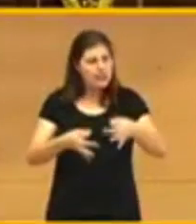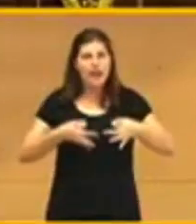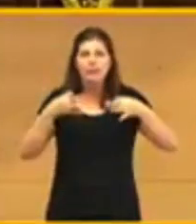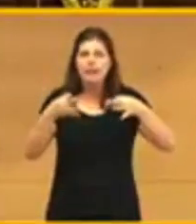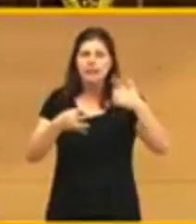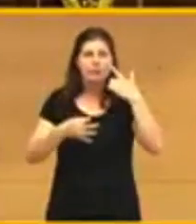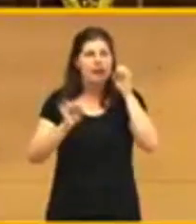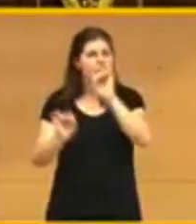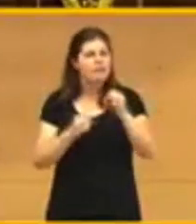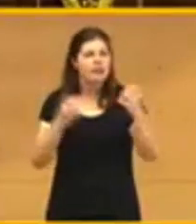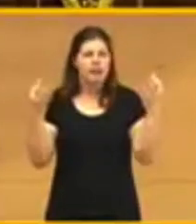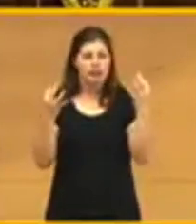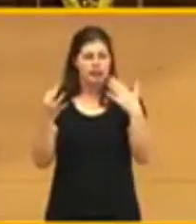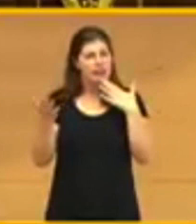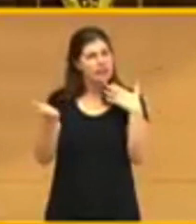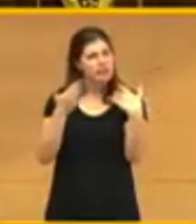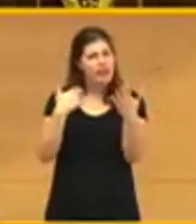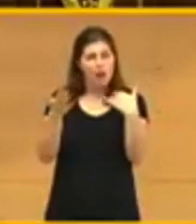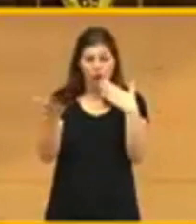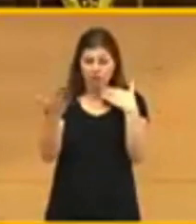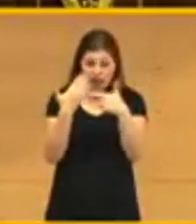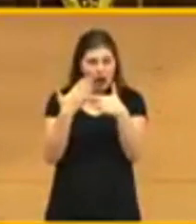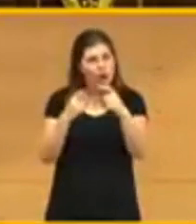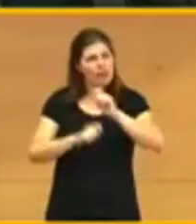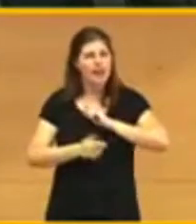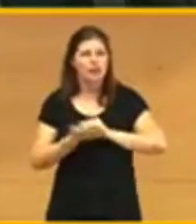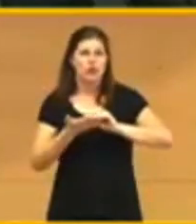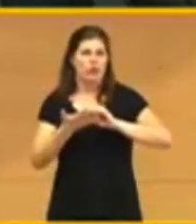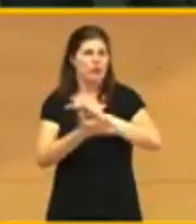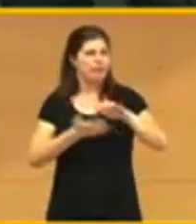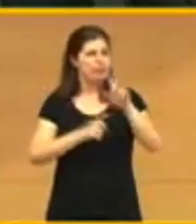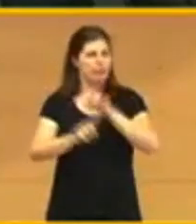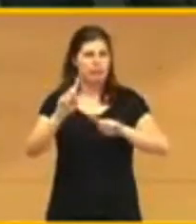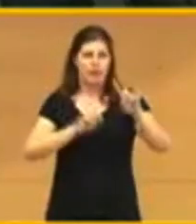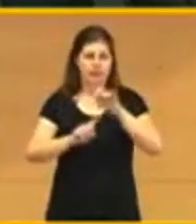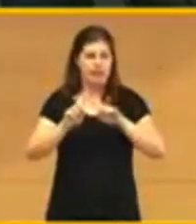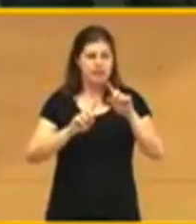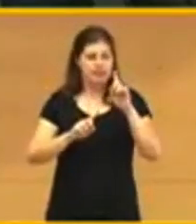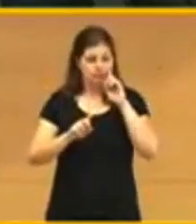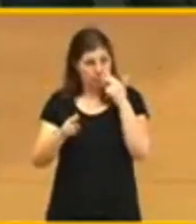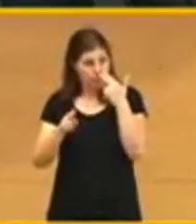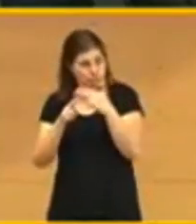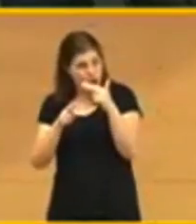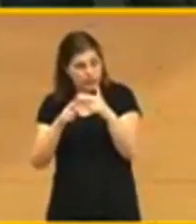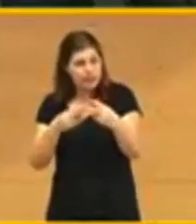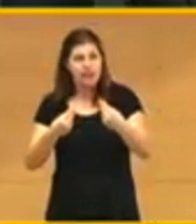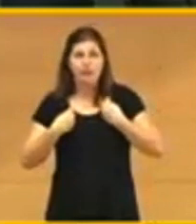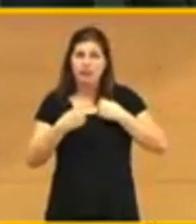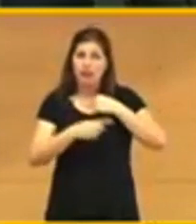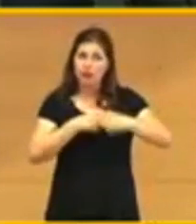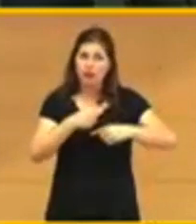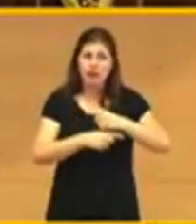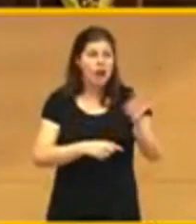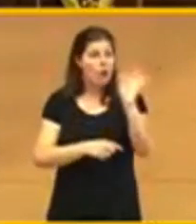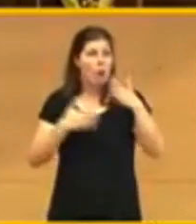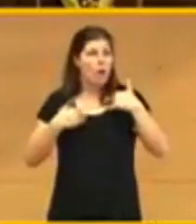diálogo como forma de resolución de los conflictos, en la política, en la vida cotidiana o en cualquier ámbito.